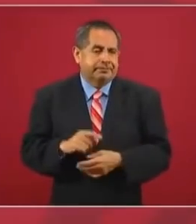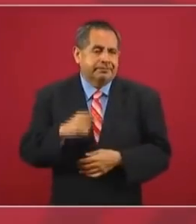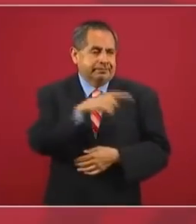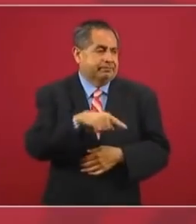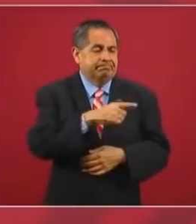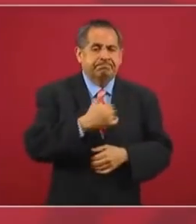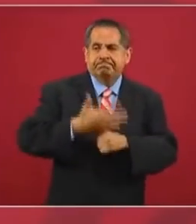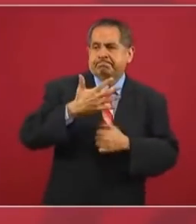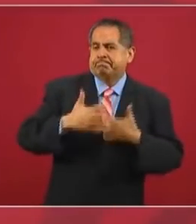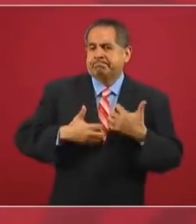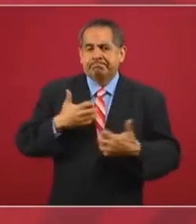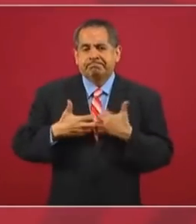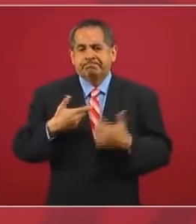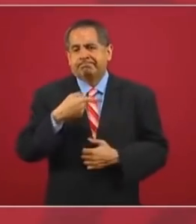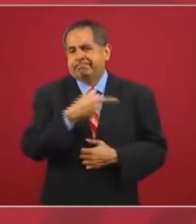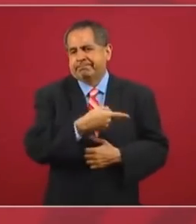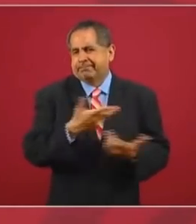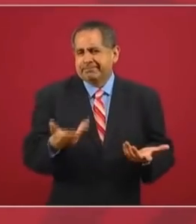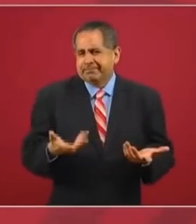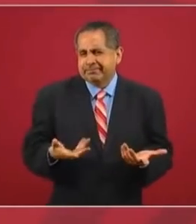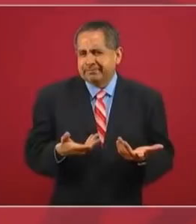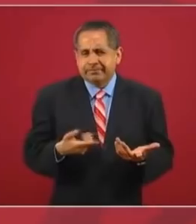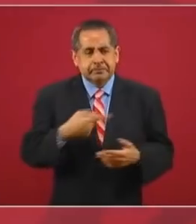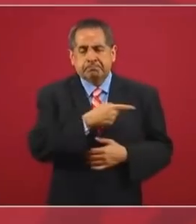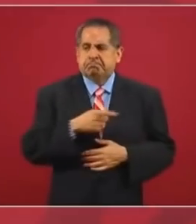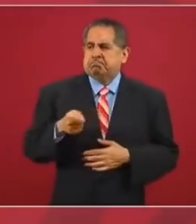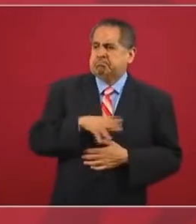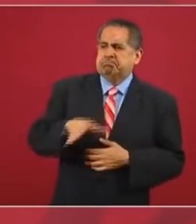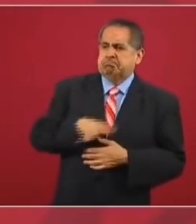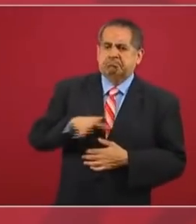una reacción conservadora.